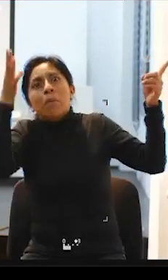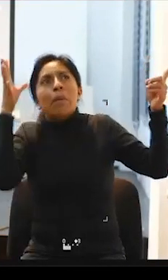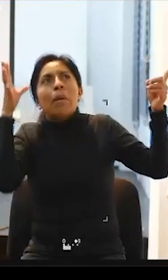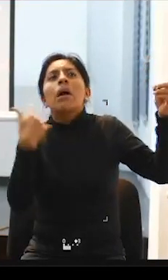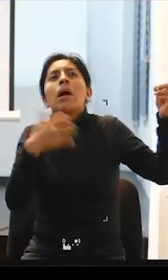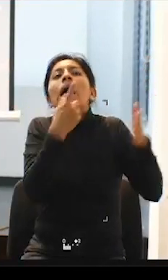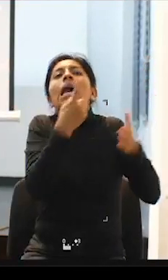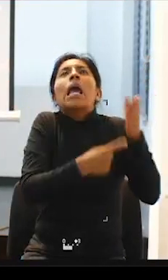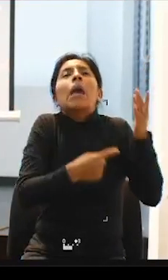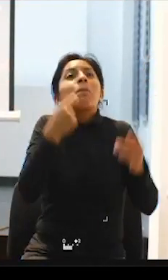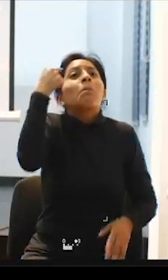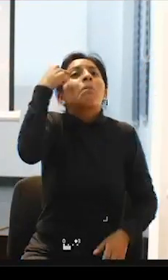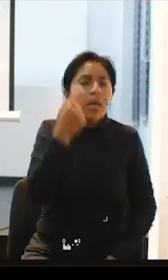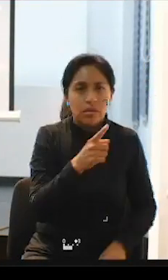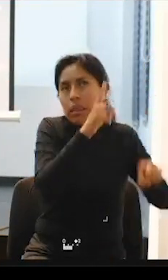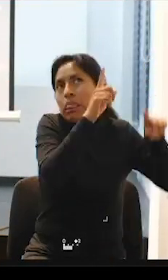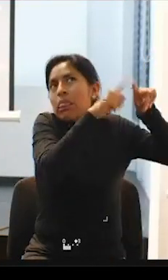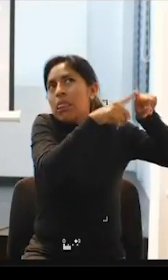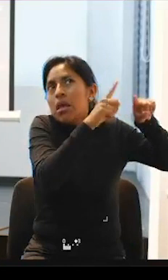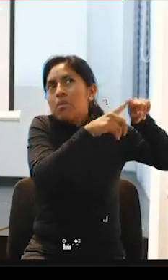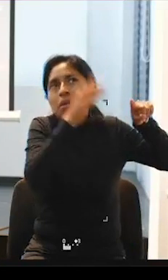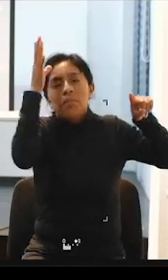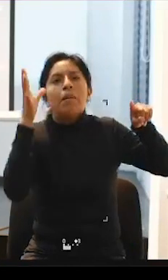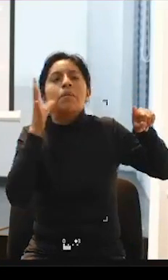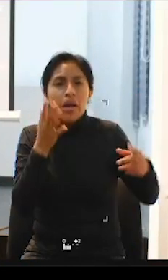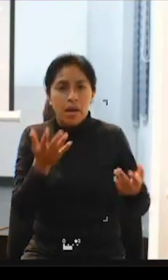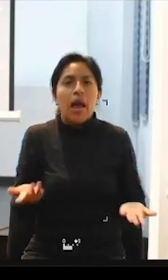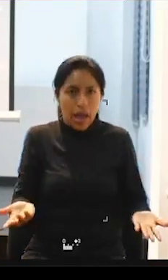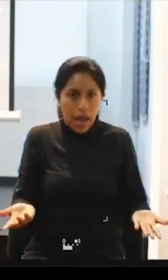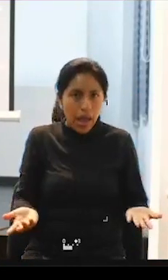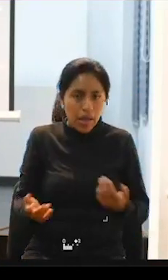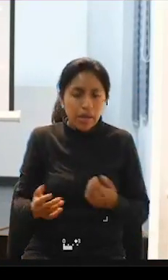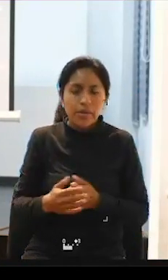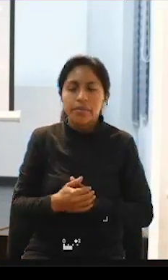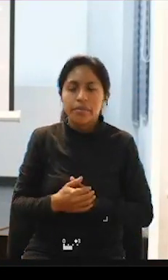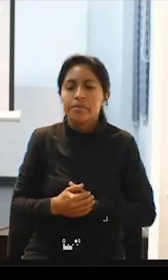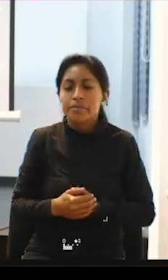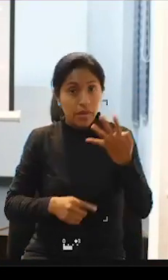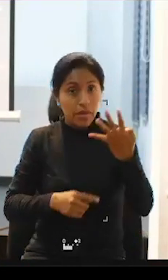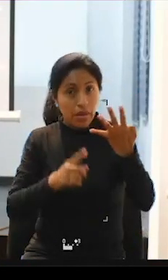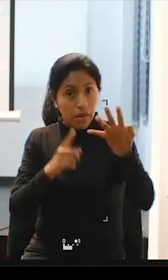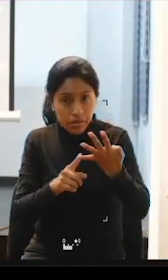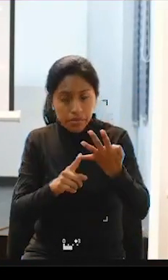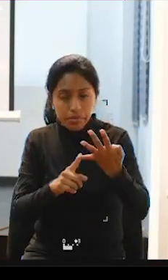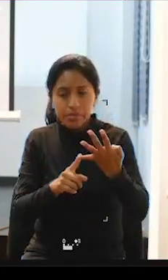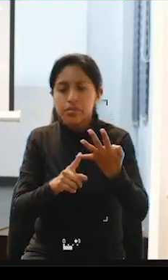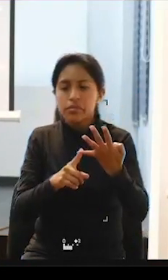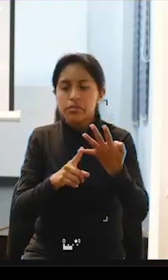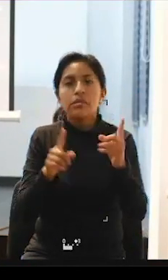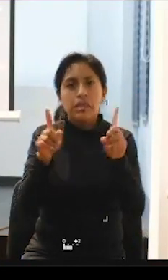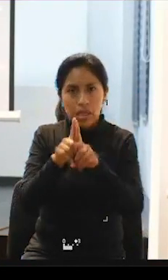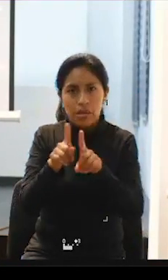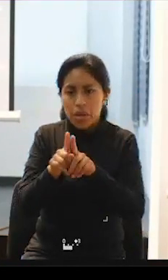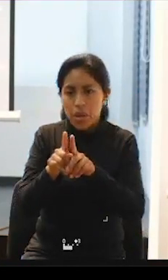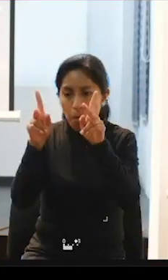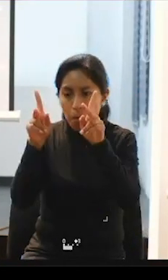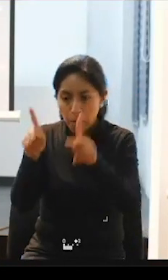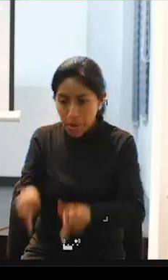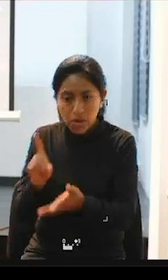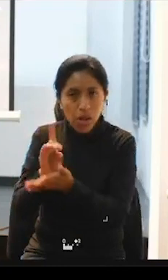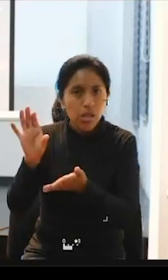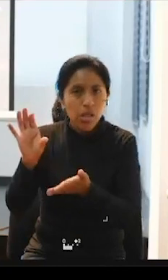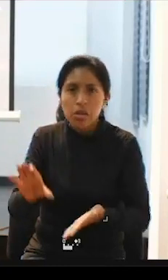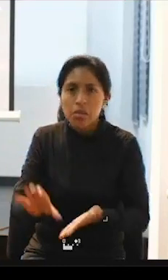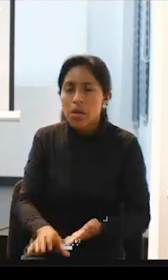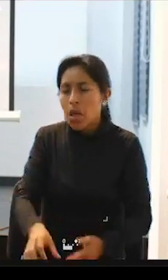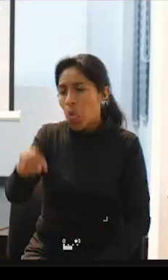hermano entonces así y también hemos encontrado personas con analfabetismo la mayoría no